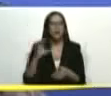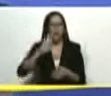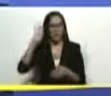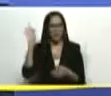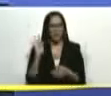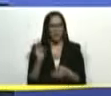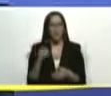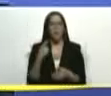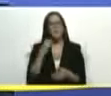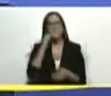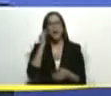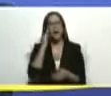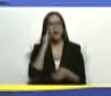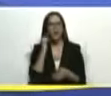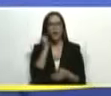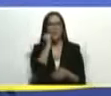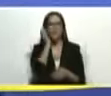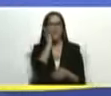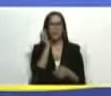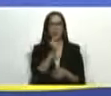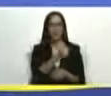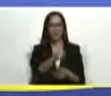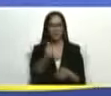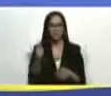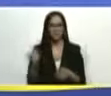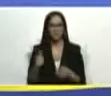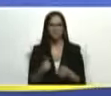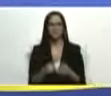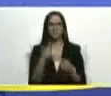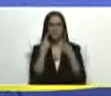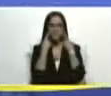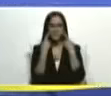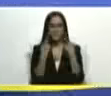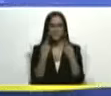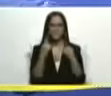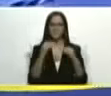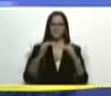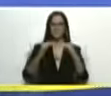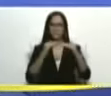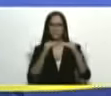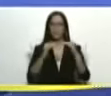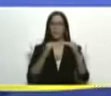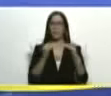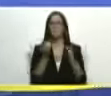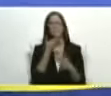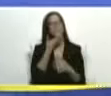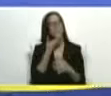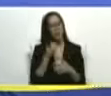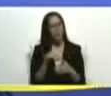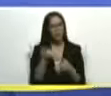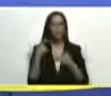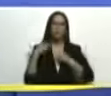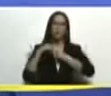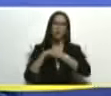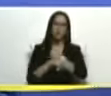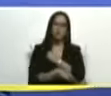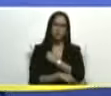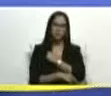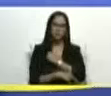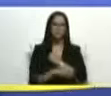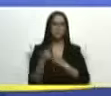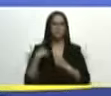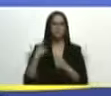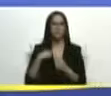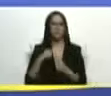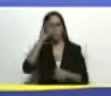un padrino una madrina para cada uno para ir emparejando mejorando profundizando tengo